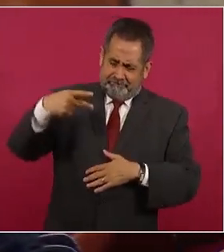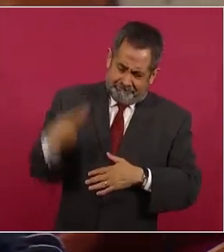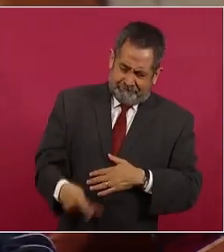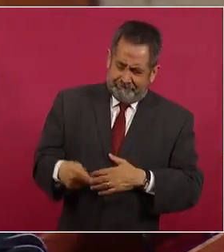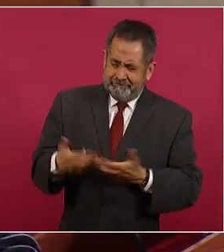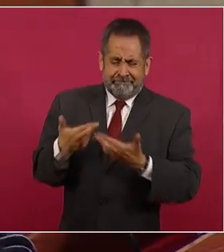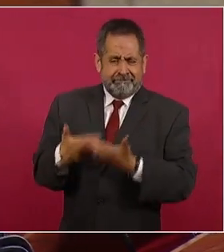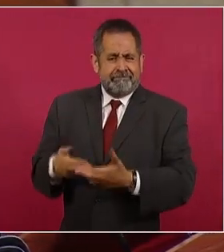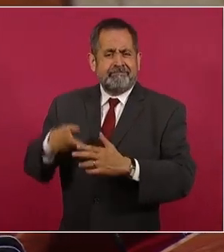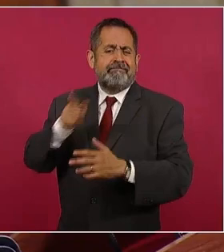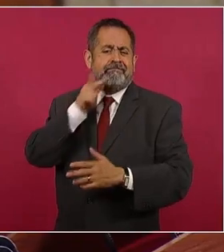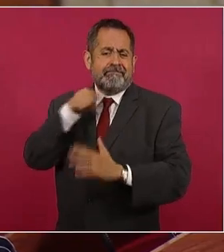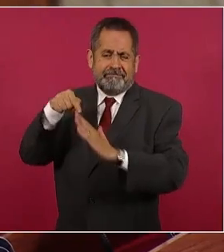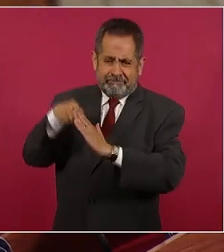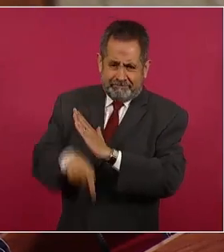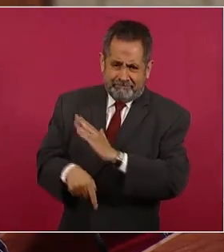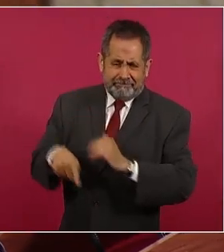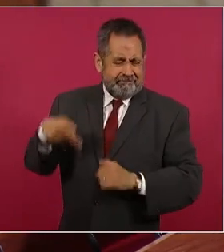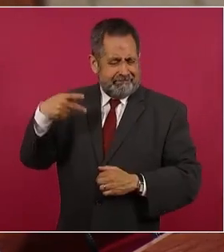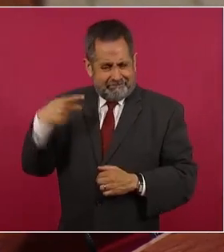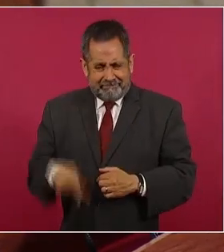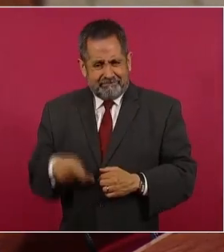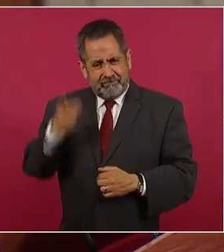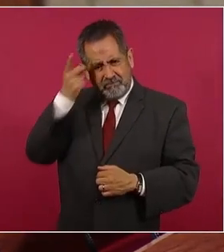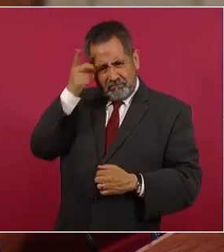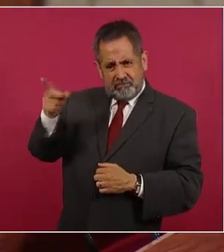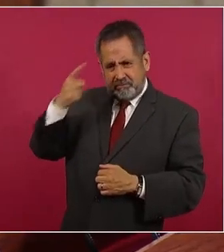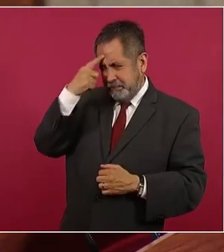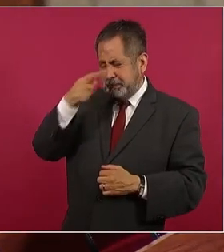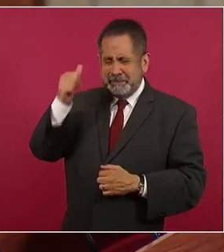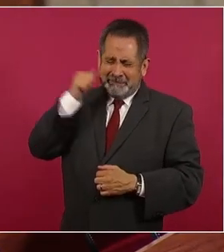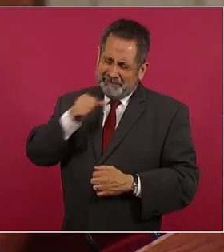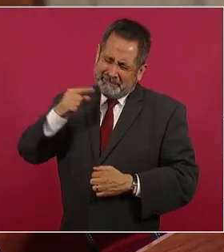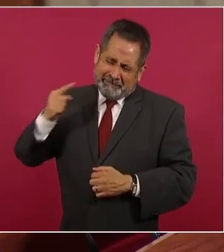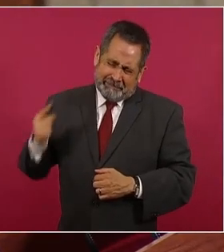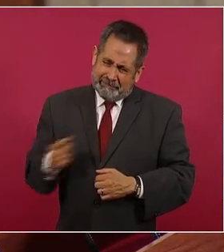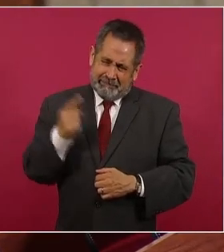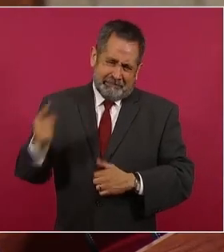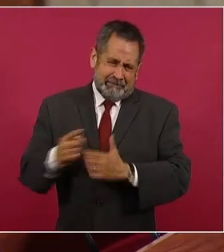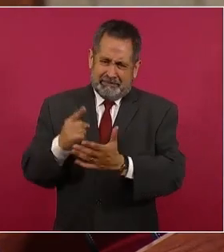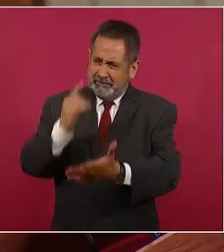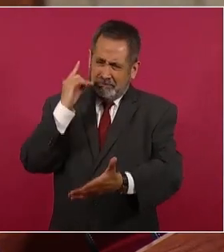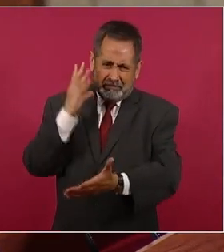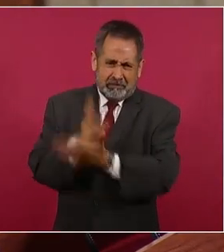yacimientos petroleros son a perpetuidad propiedad única y exclusiva del pueblo mexicano. Bueno,